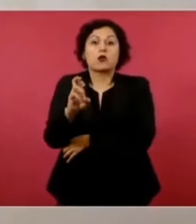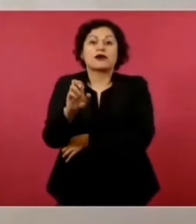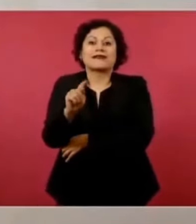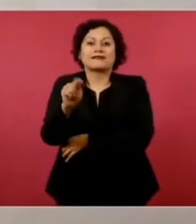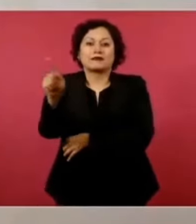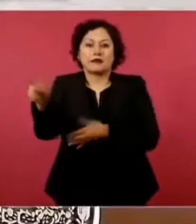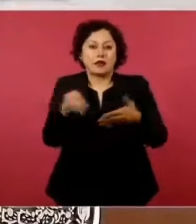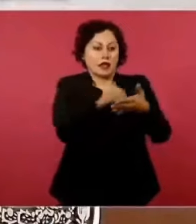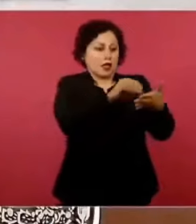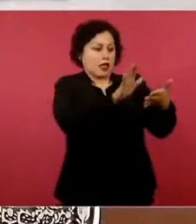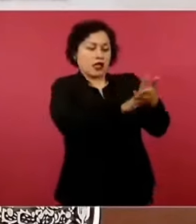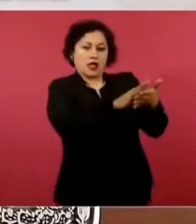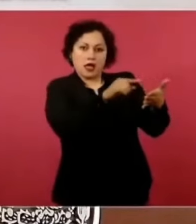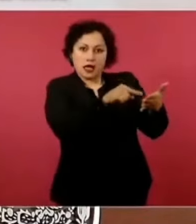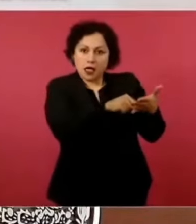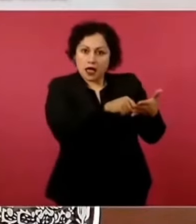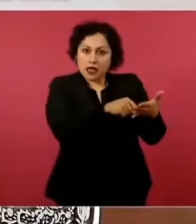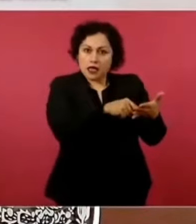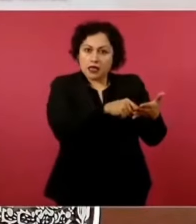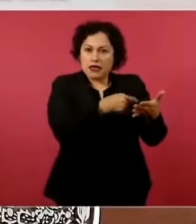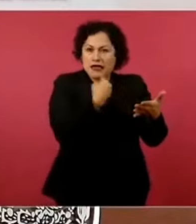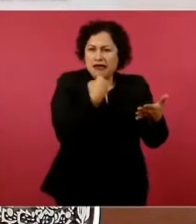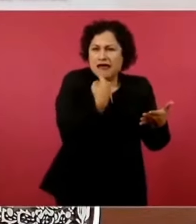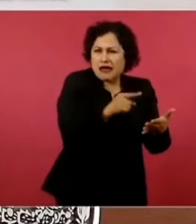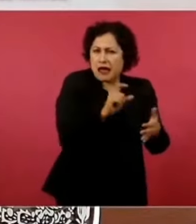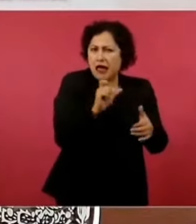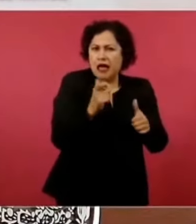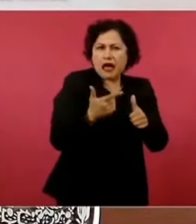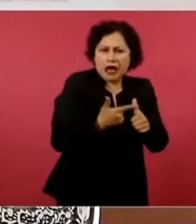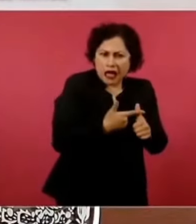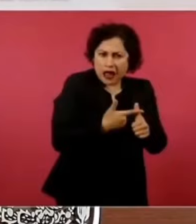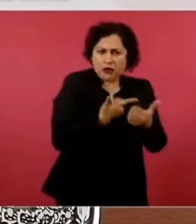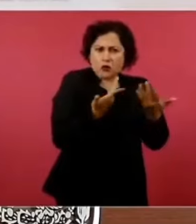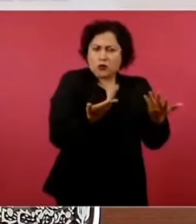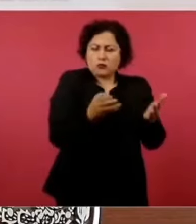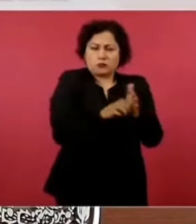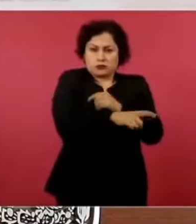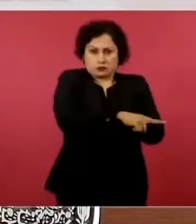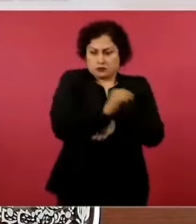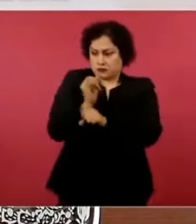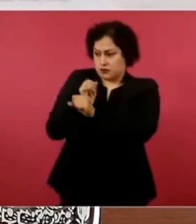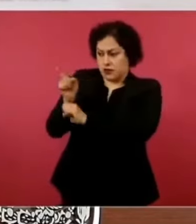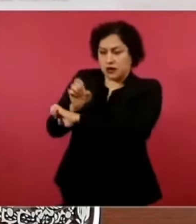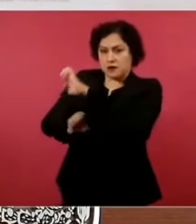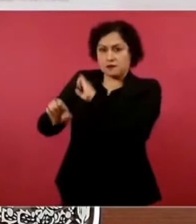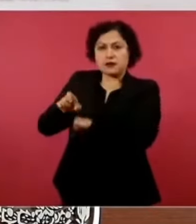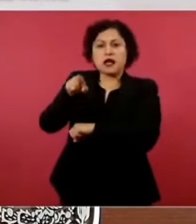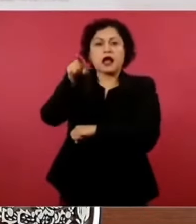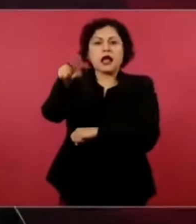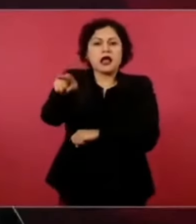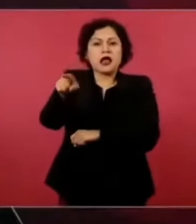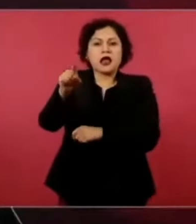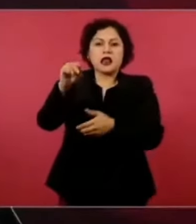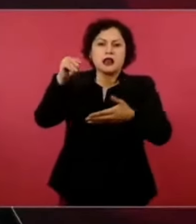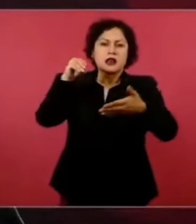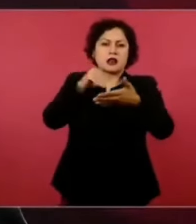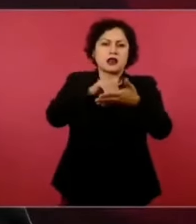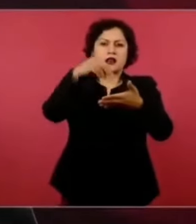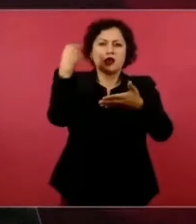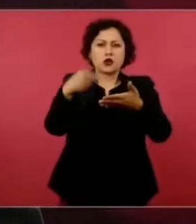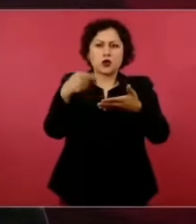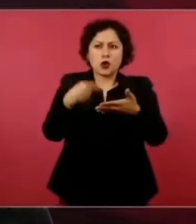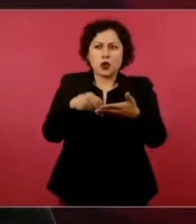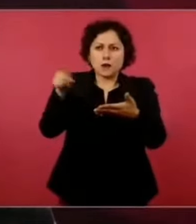no aparece como accionista, co-dueño, ejecutivo, manager, gerente